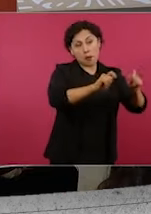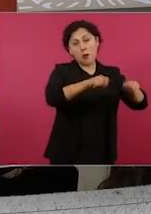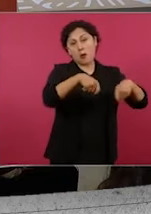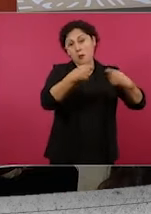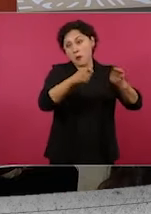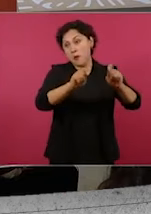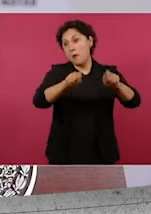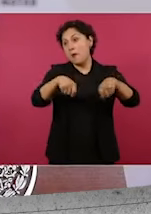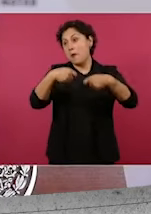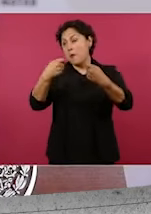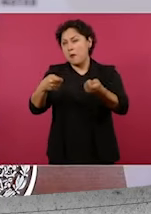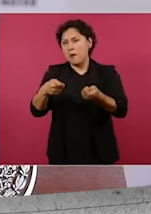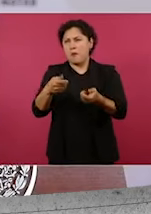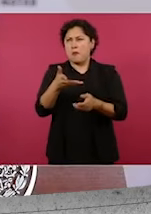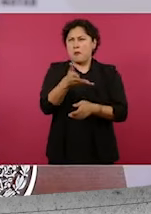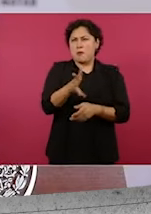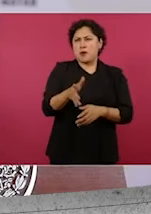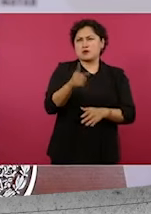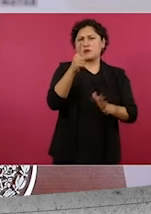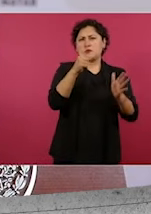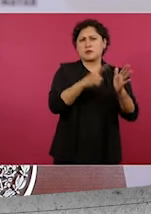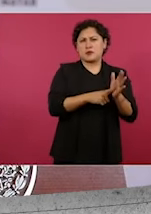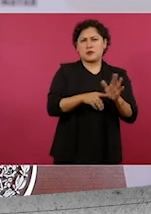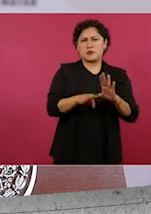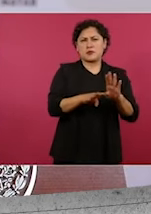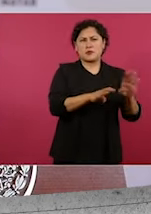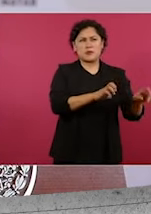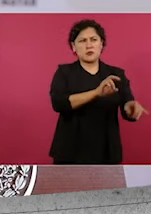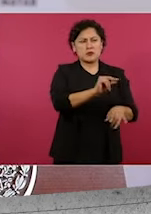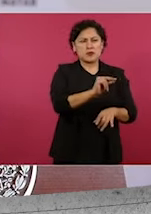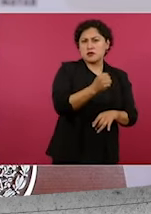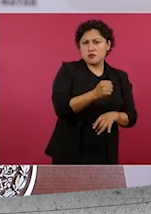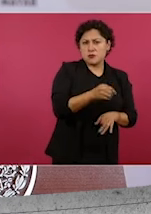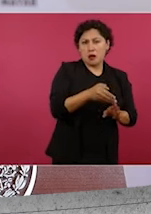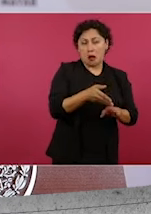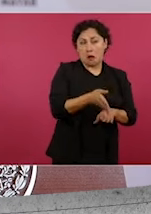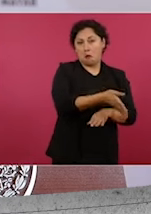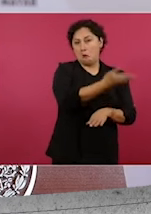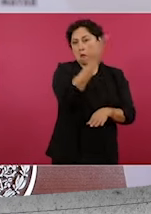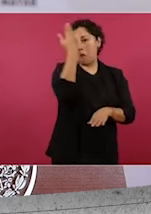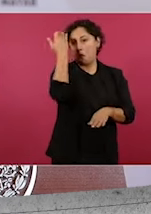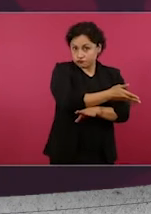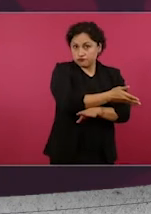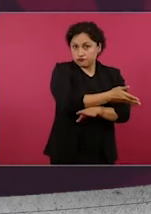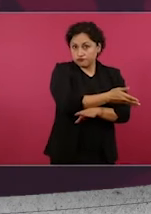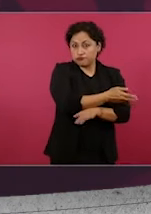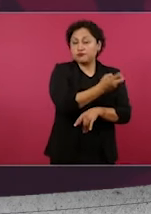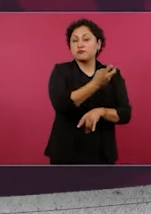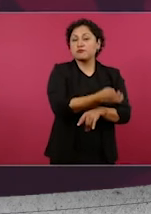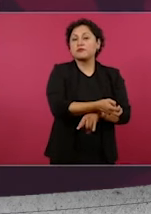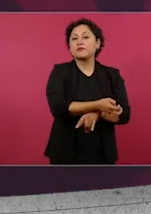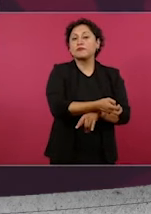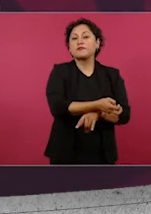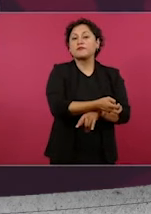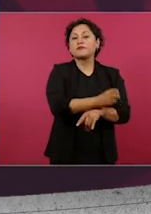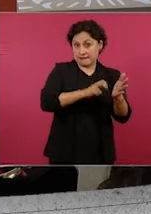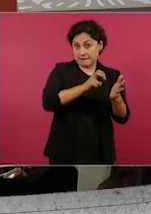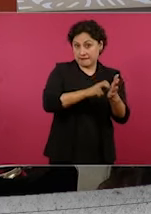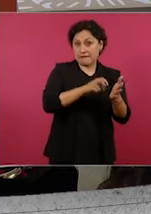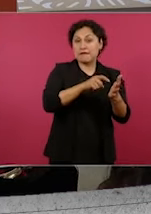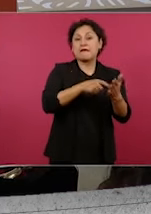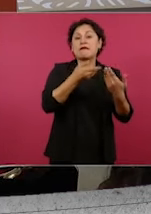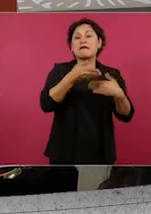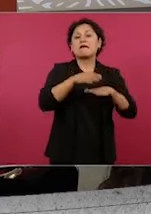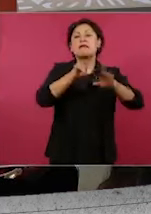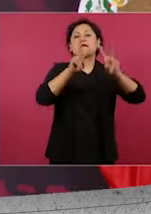88 del siglo pasado, 89, 90 del siglo pasado, se reformó la ley minera